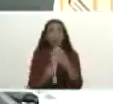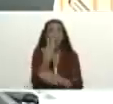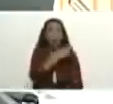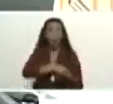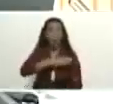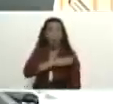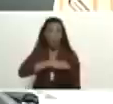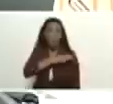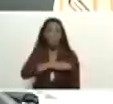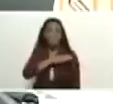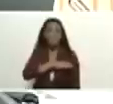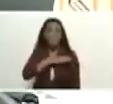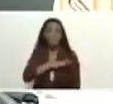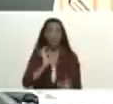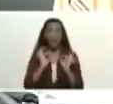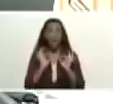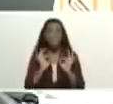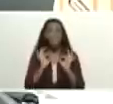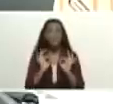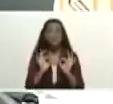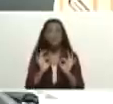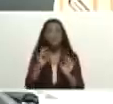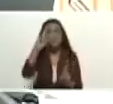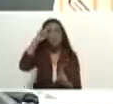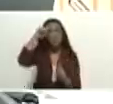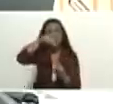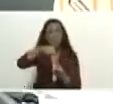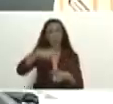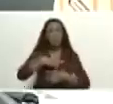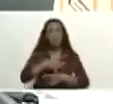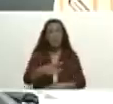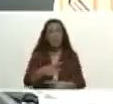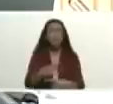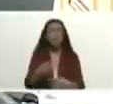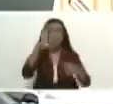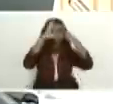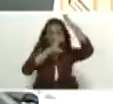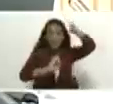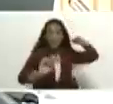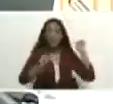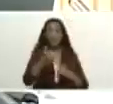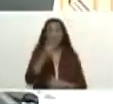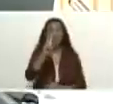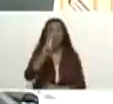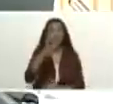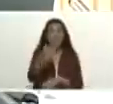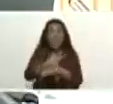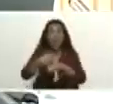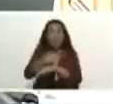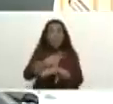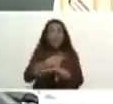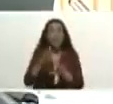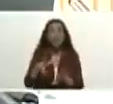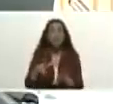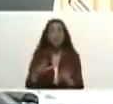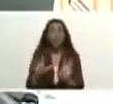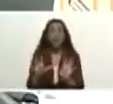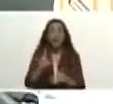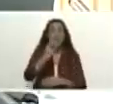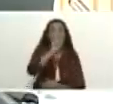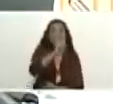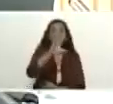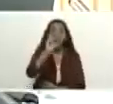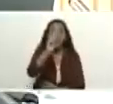especial encabezada por los cancilleres de los 12 gobiernos para que ellos en 120